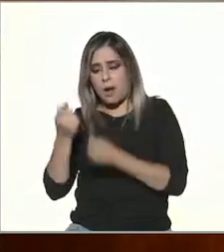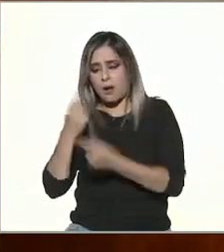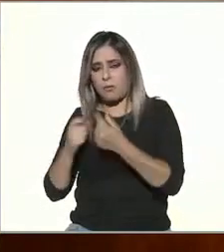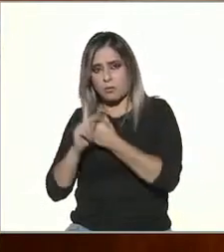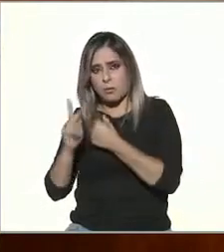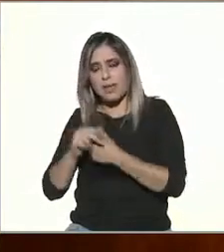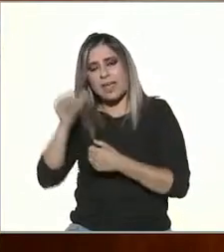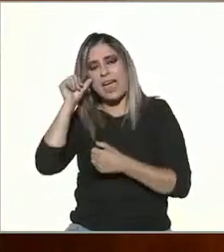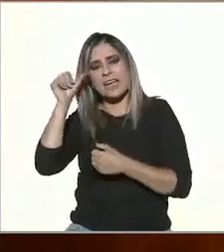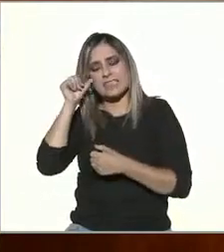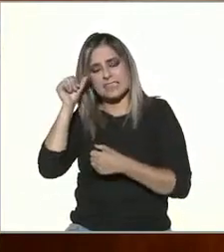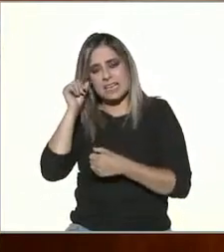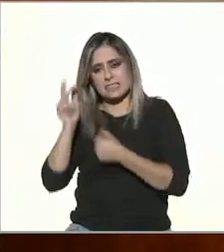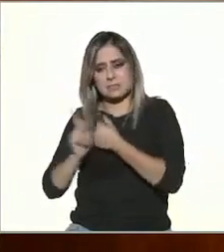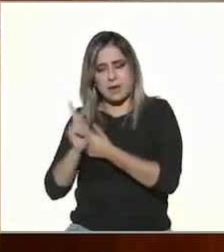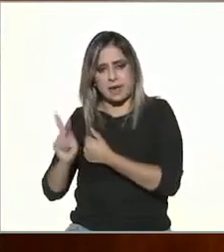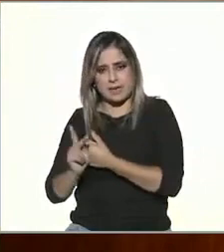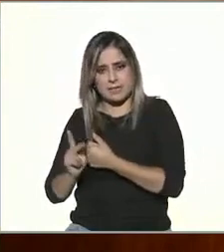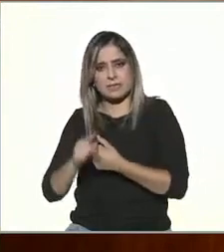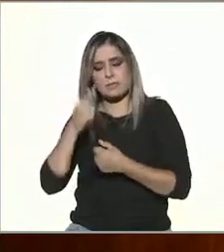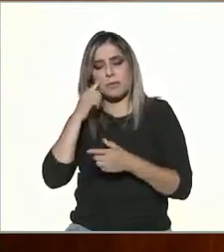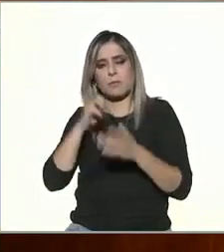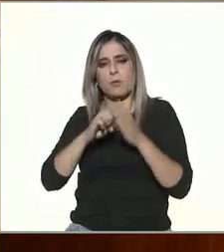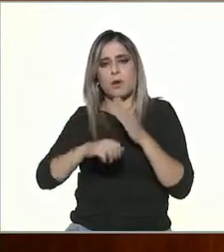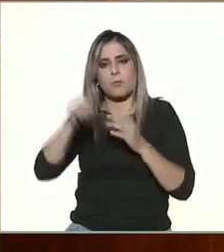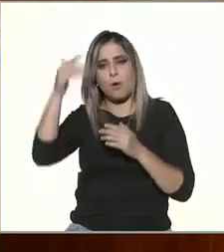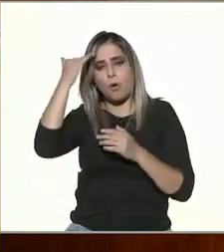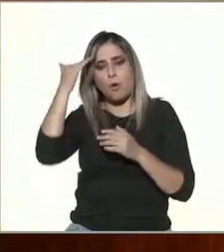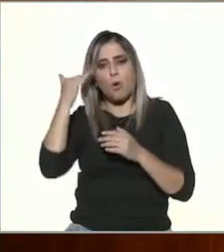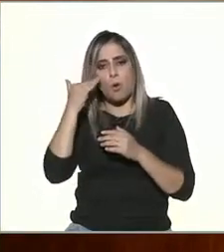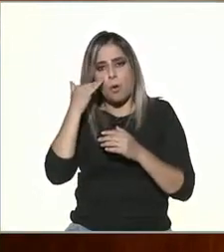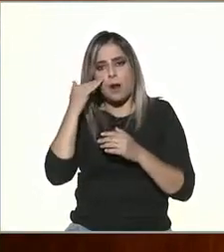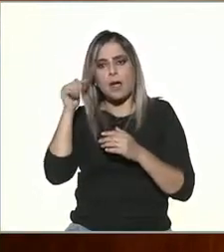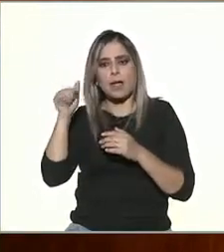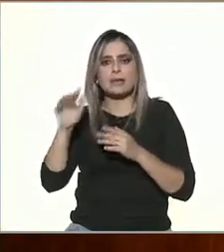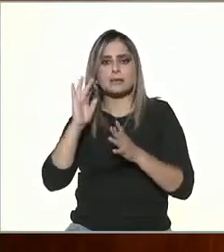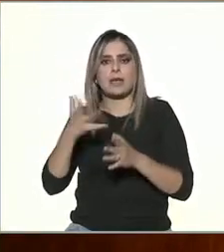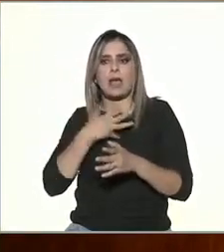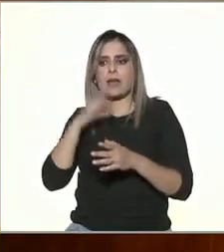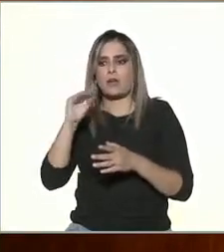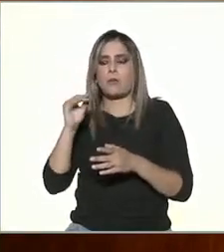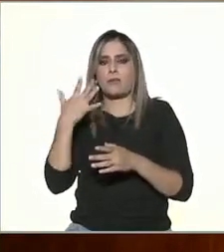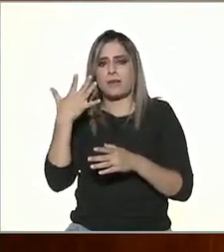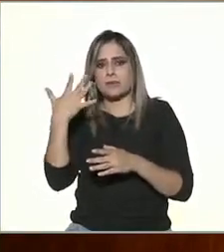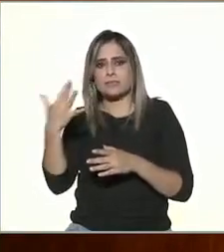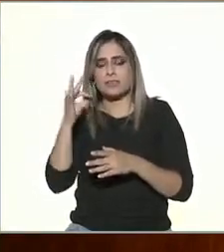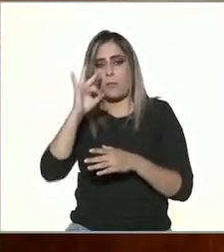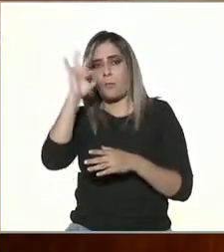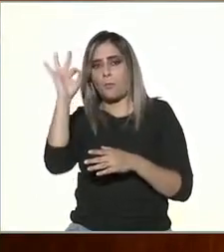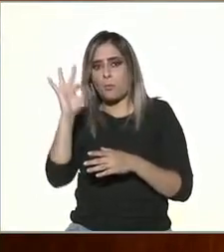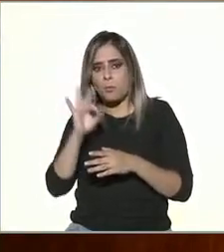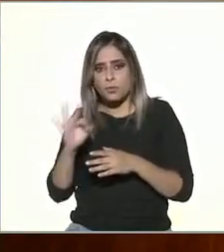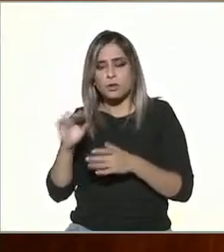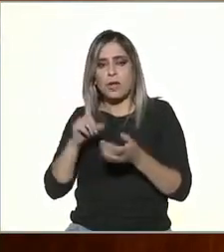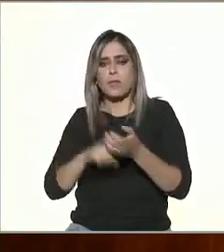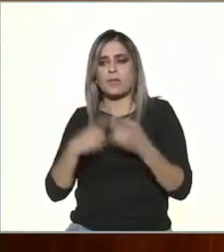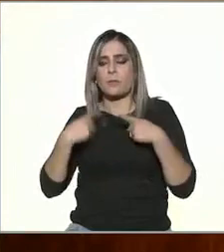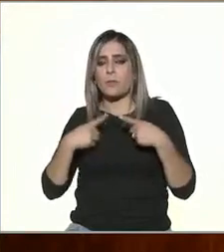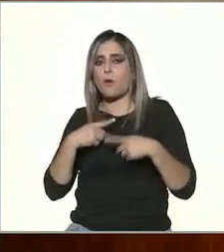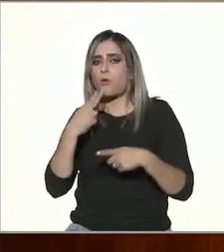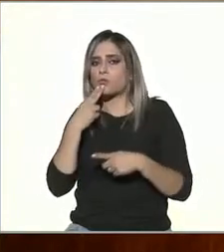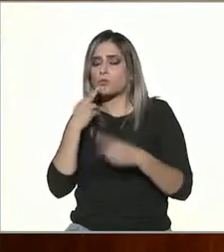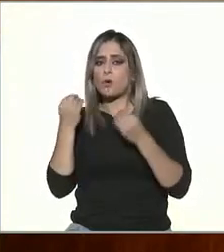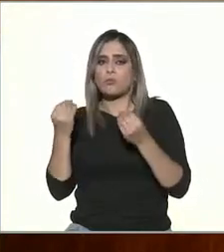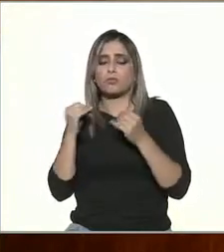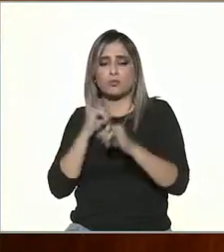asiáticos donde Corea por ejemplo ya anda arriba de los 95% de uso